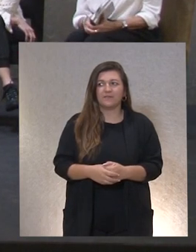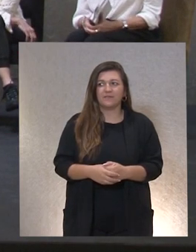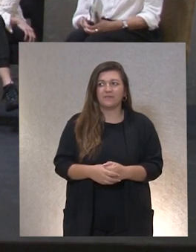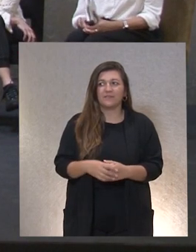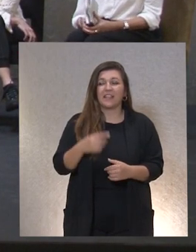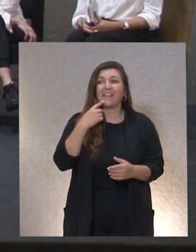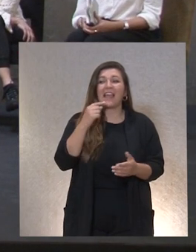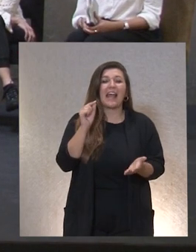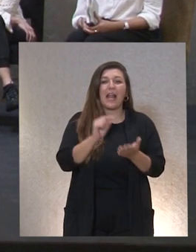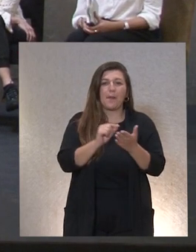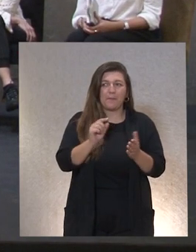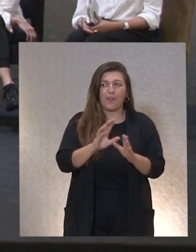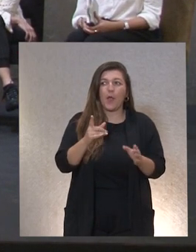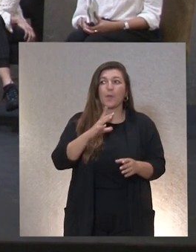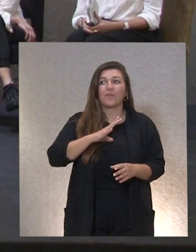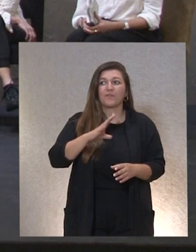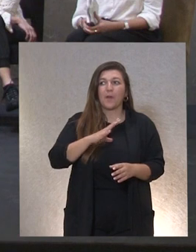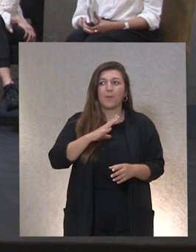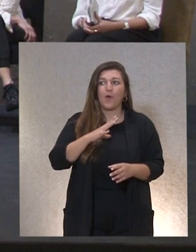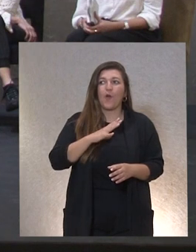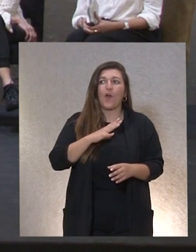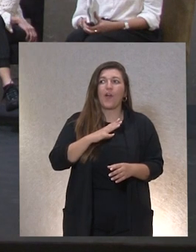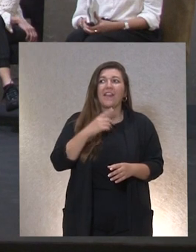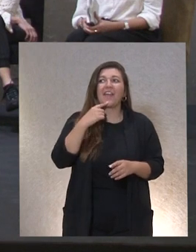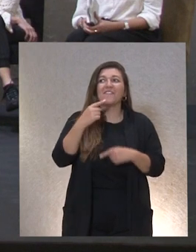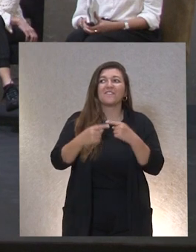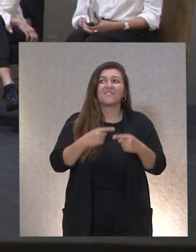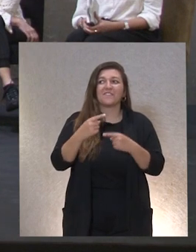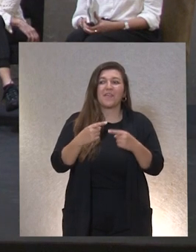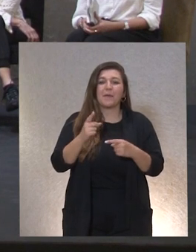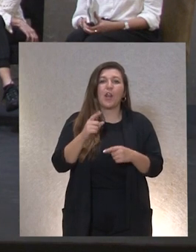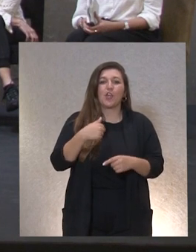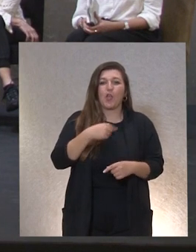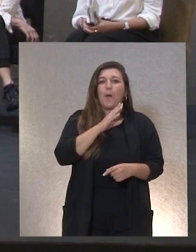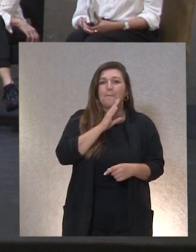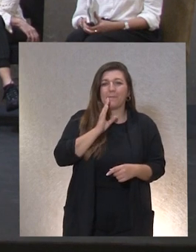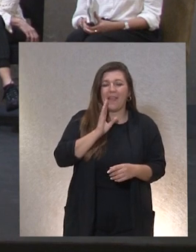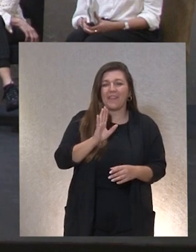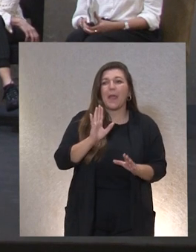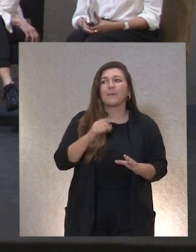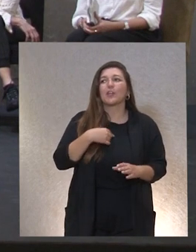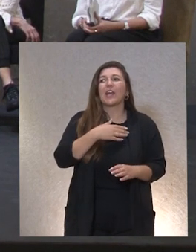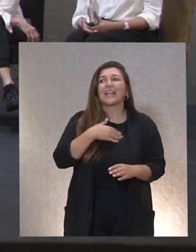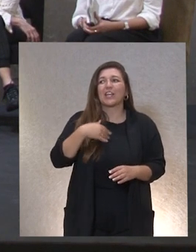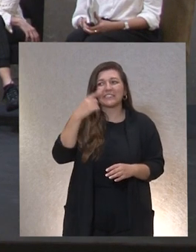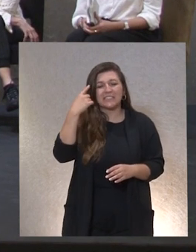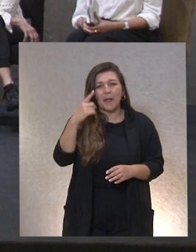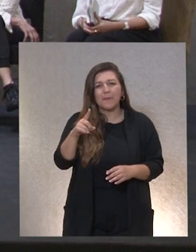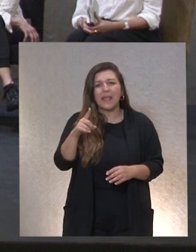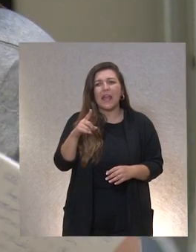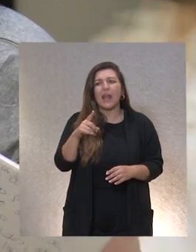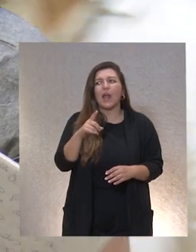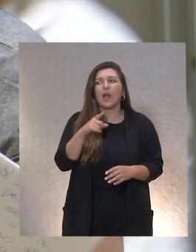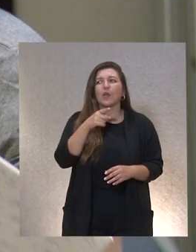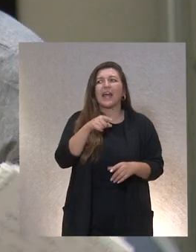rapidito y por favor que no se me ofendan los familiares yo también soy madre pero si me gustaría saber cómo